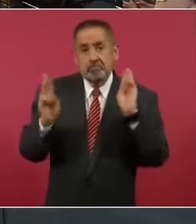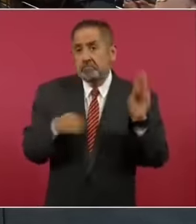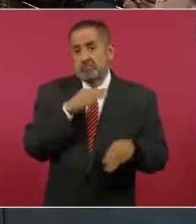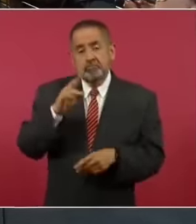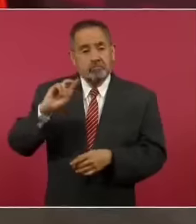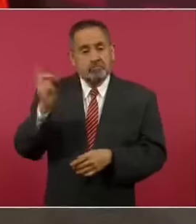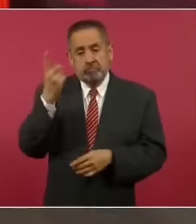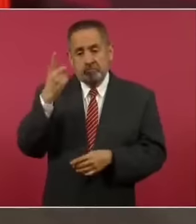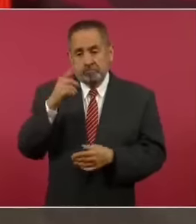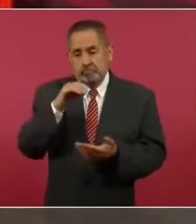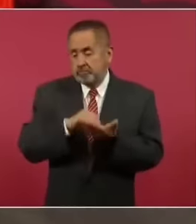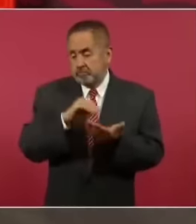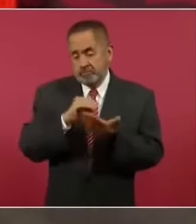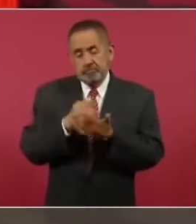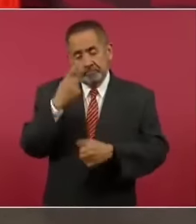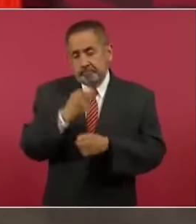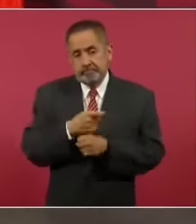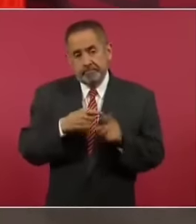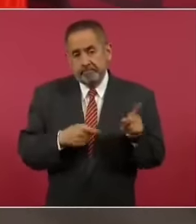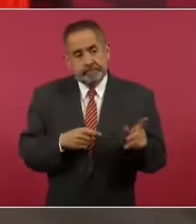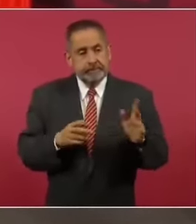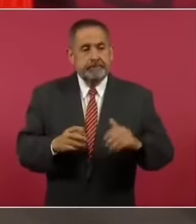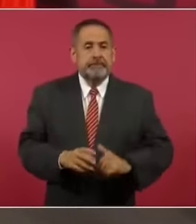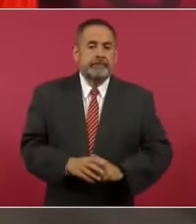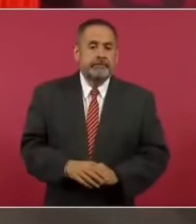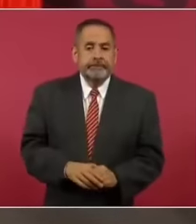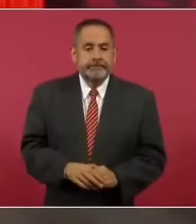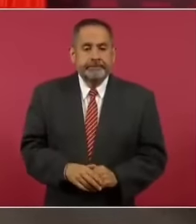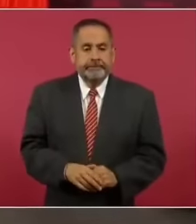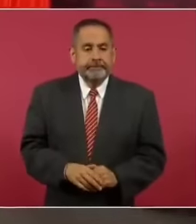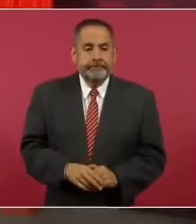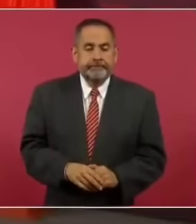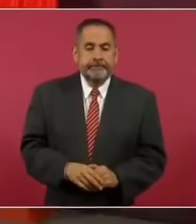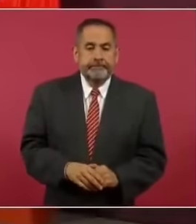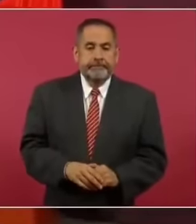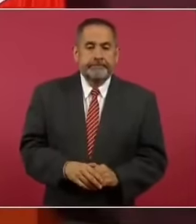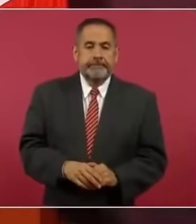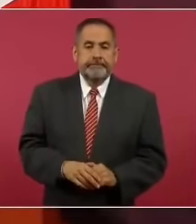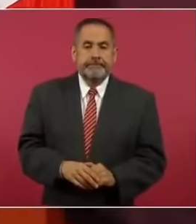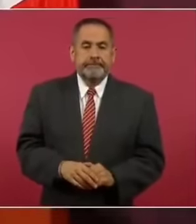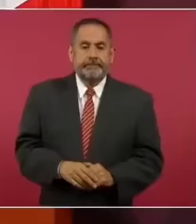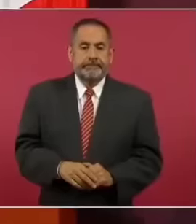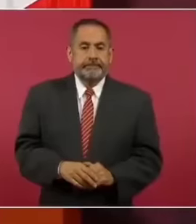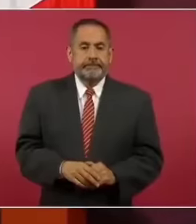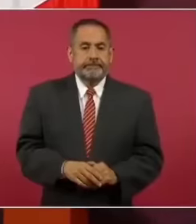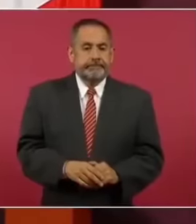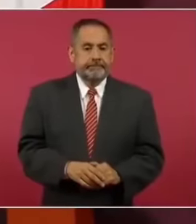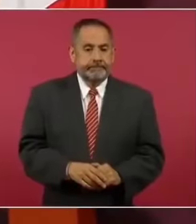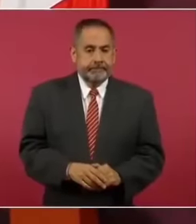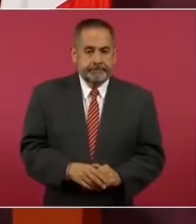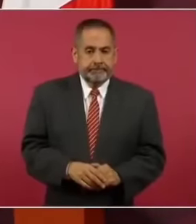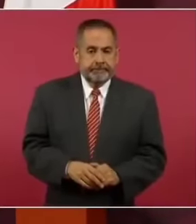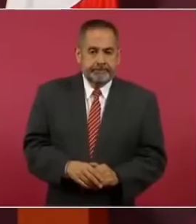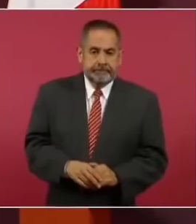tenemos